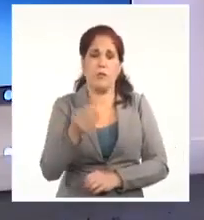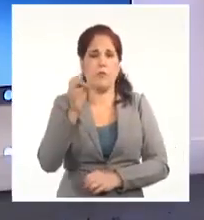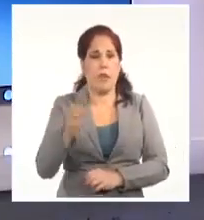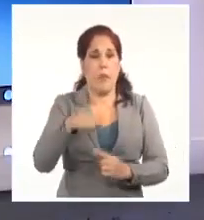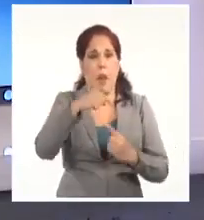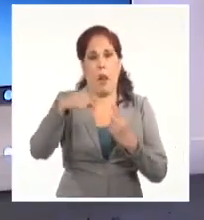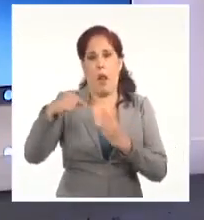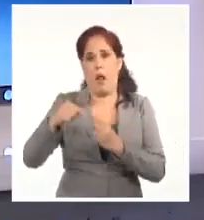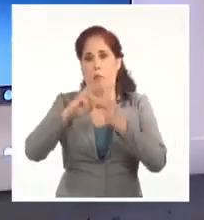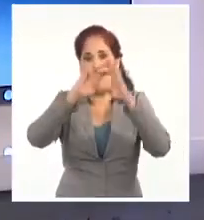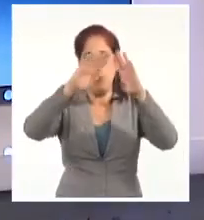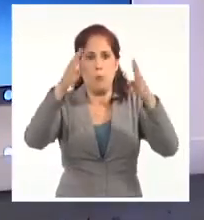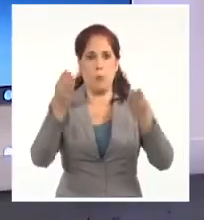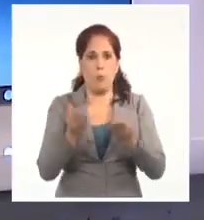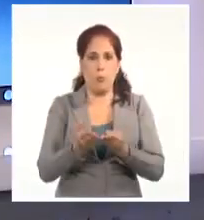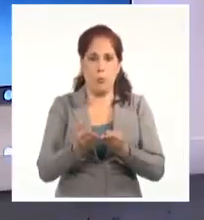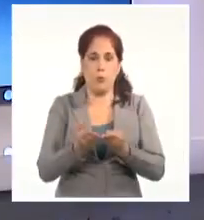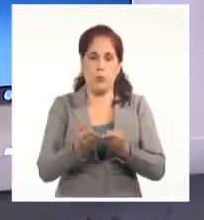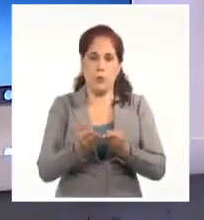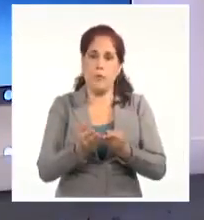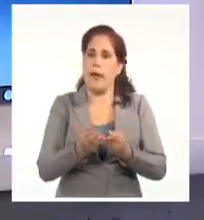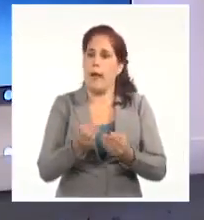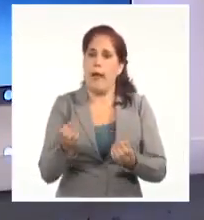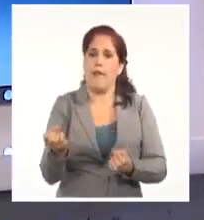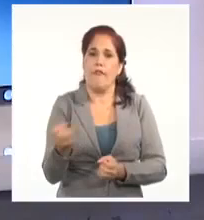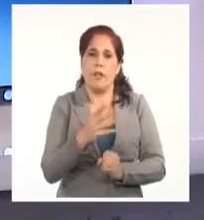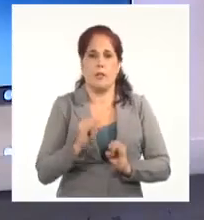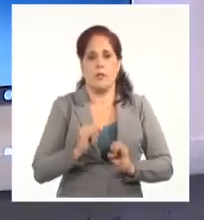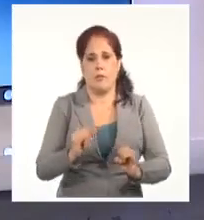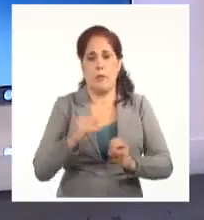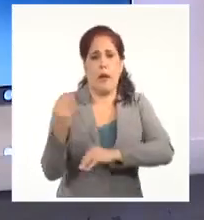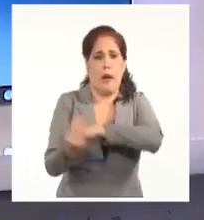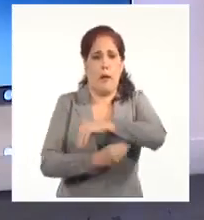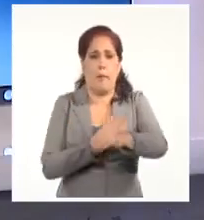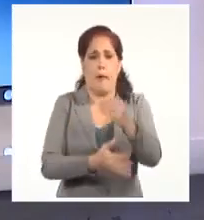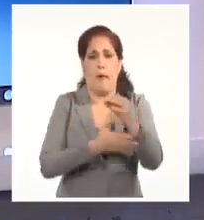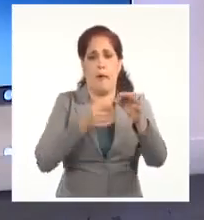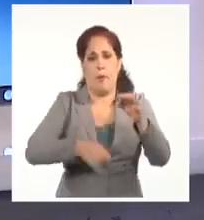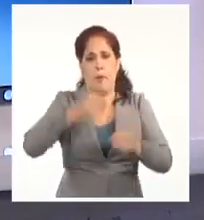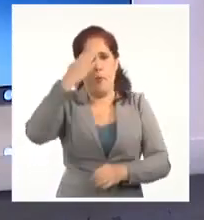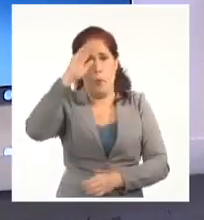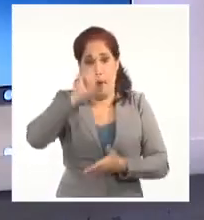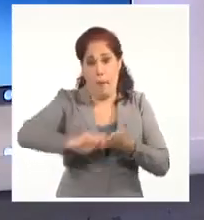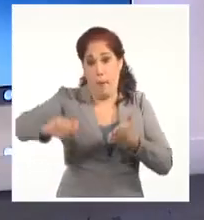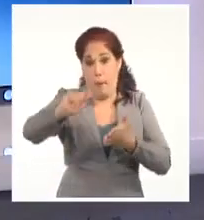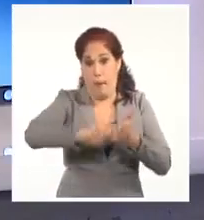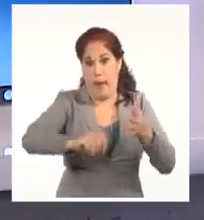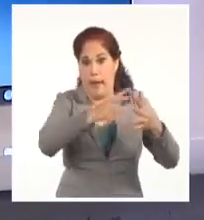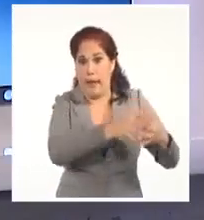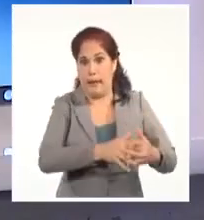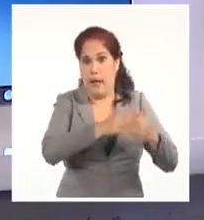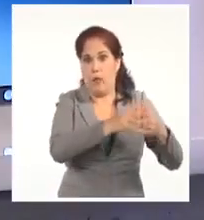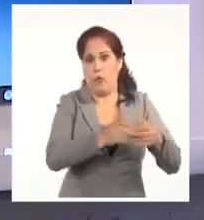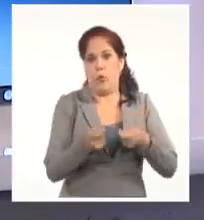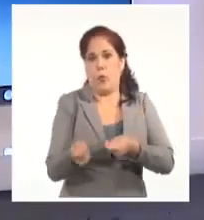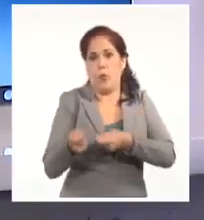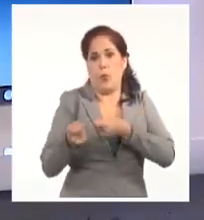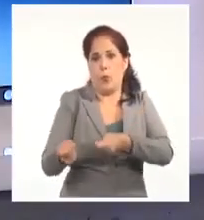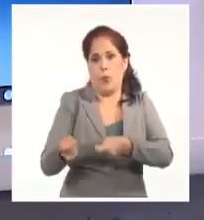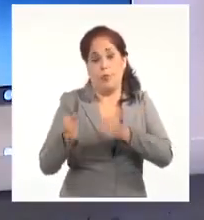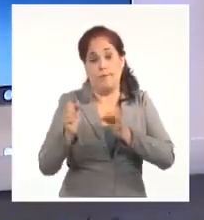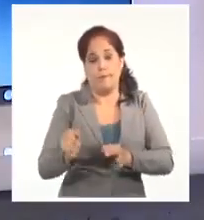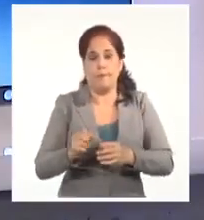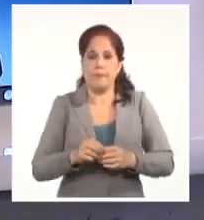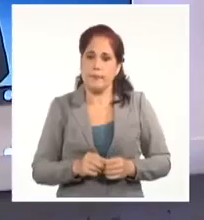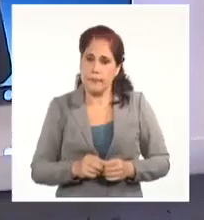red de redes para ampliar, distorsionar, cambiar la realidad. Ese es el plan que les han designado, es el plan que siguen al pie de la letra